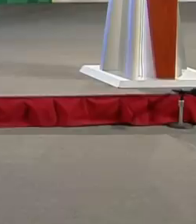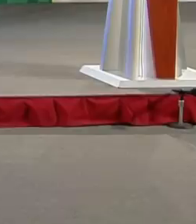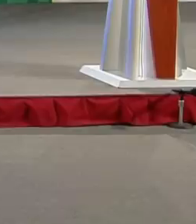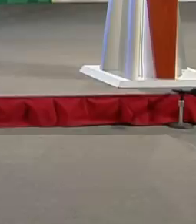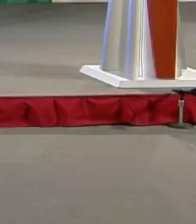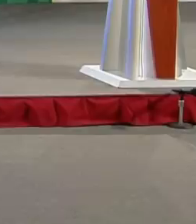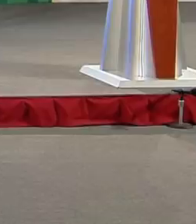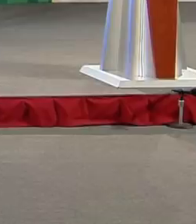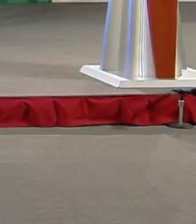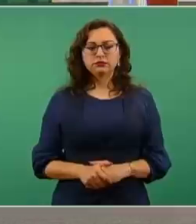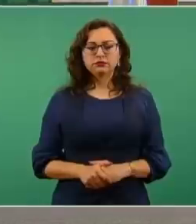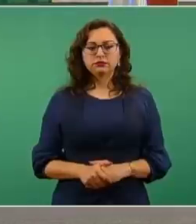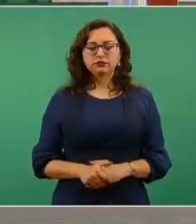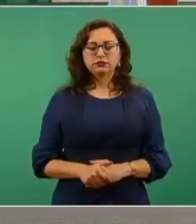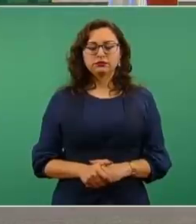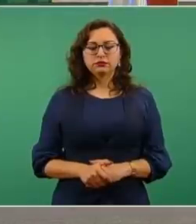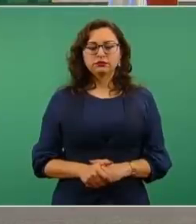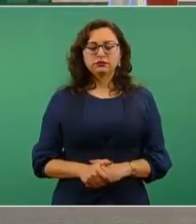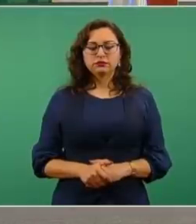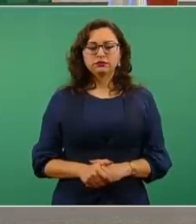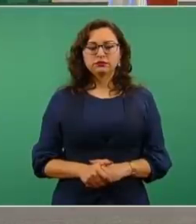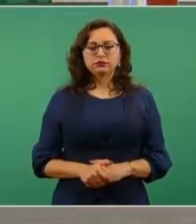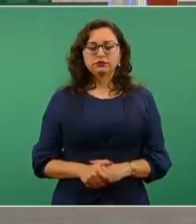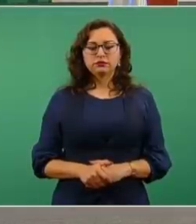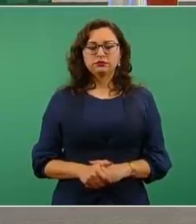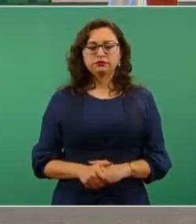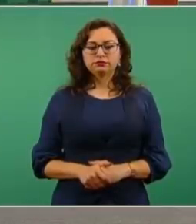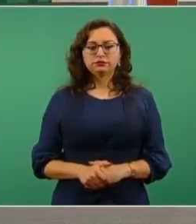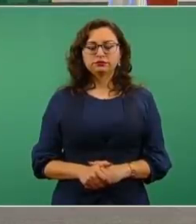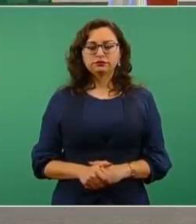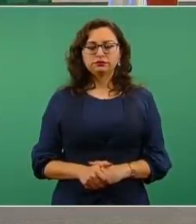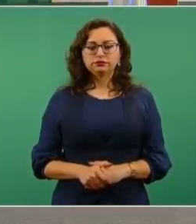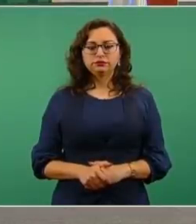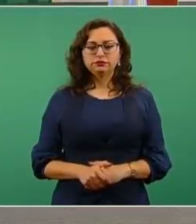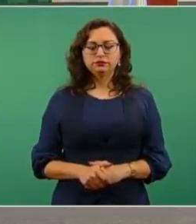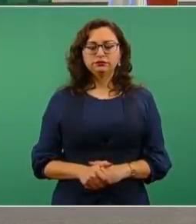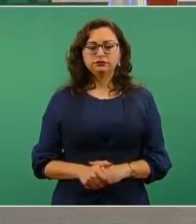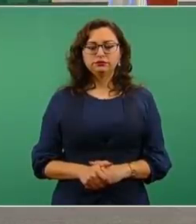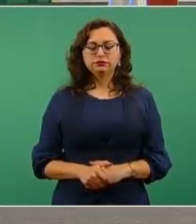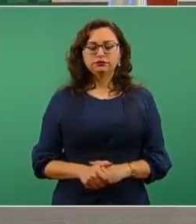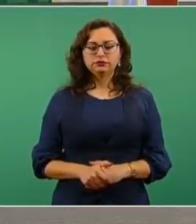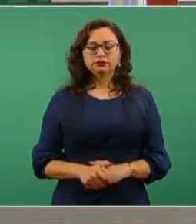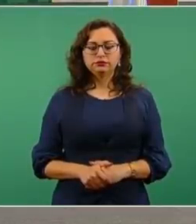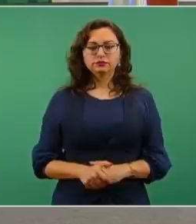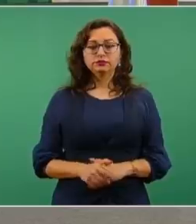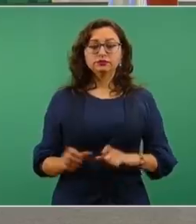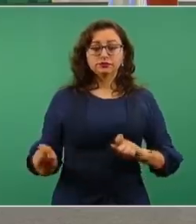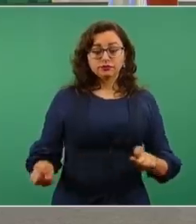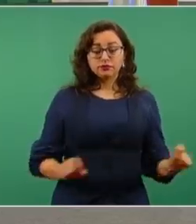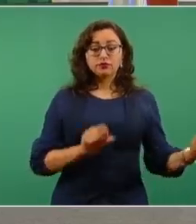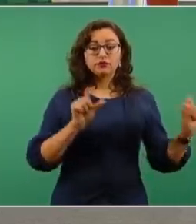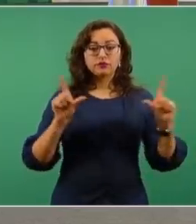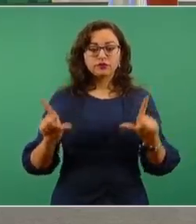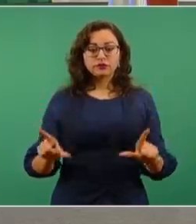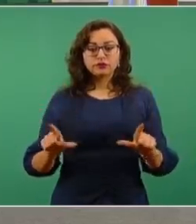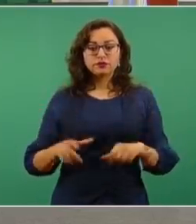absolutamente nada en ese sentido, se anula esa cláusula. Entonces, la que sigue, por favor.